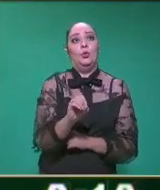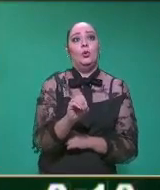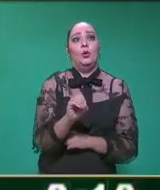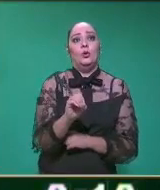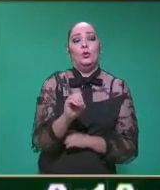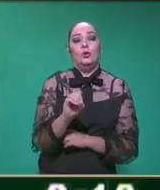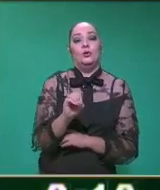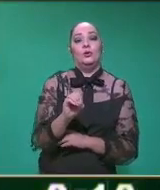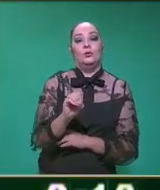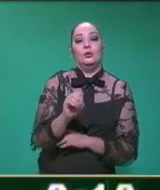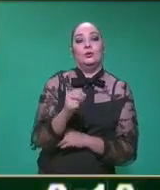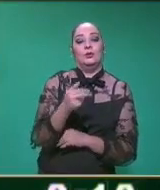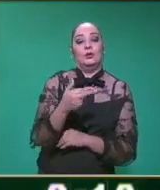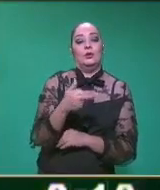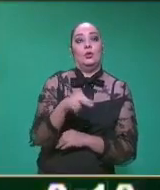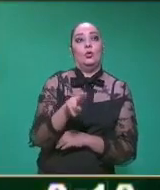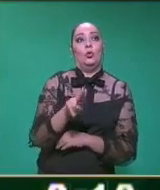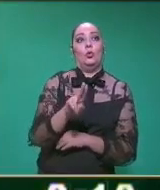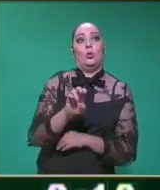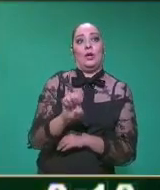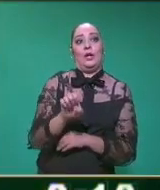Amo. Huecapan.